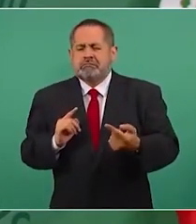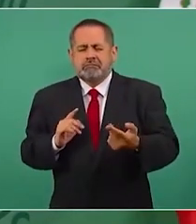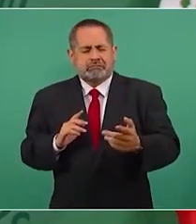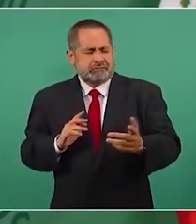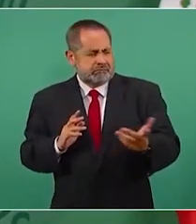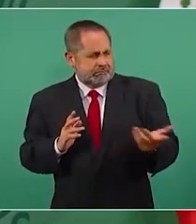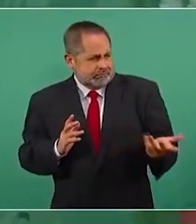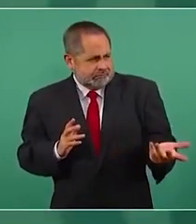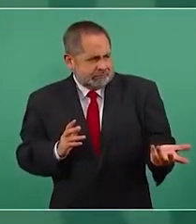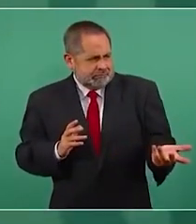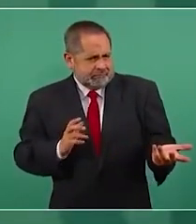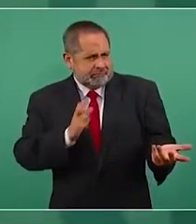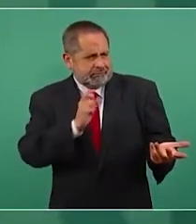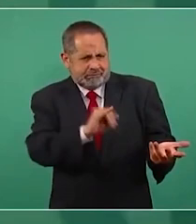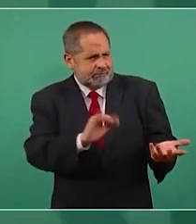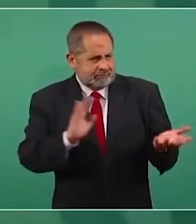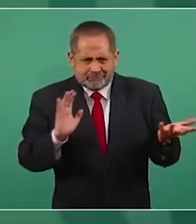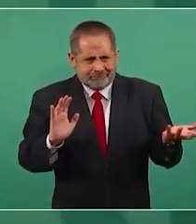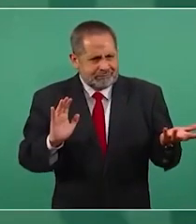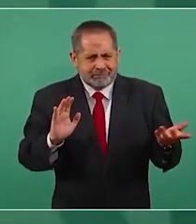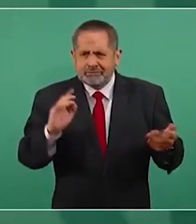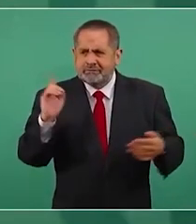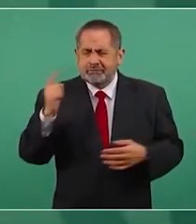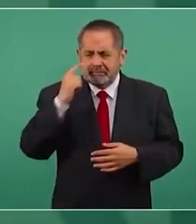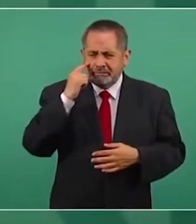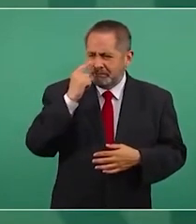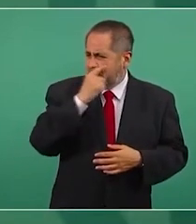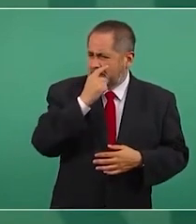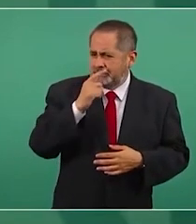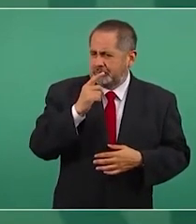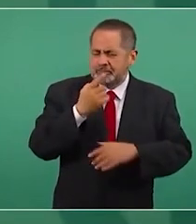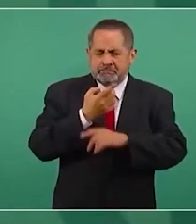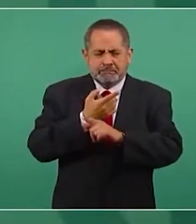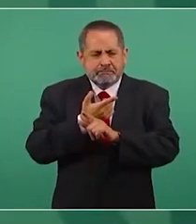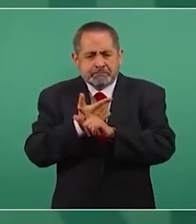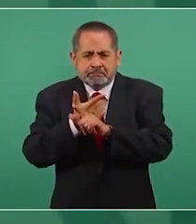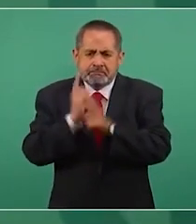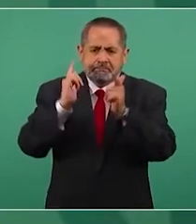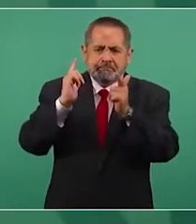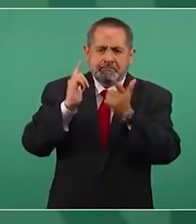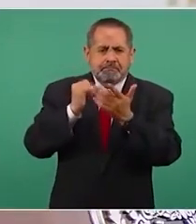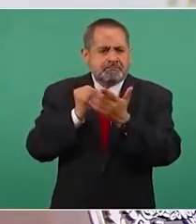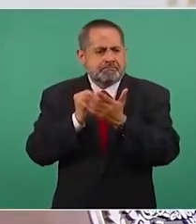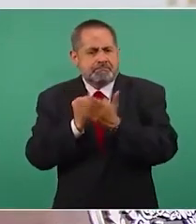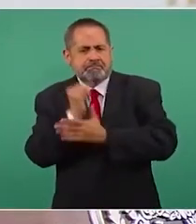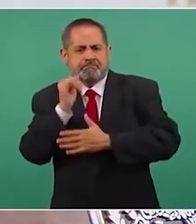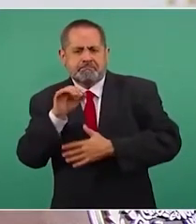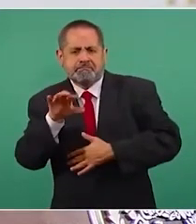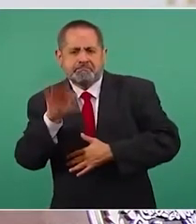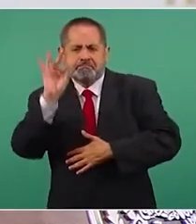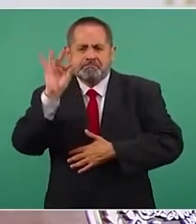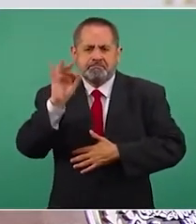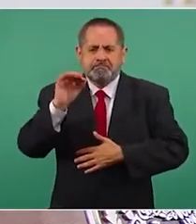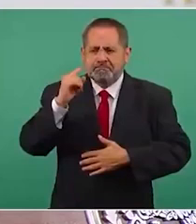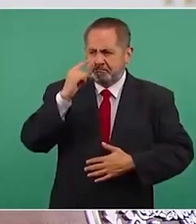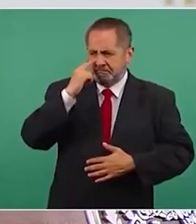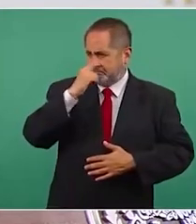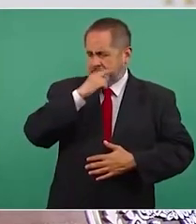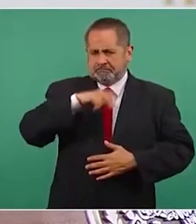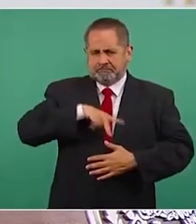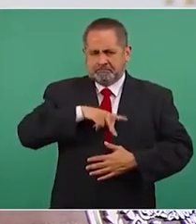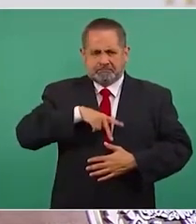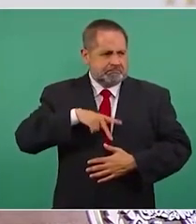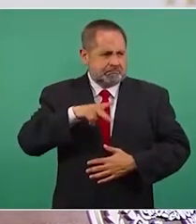significa libertad y significa ejercer el derecho a